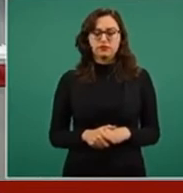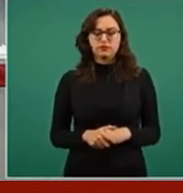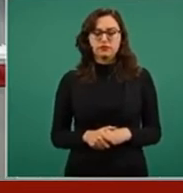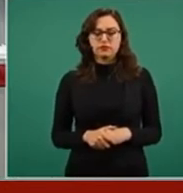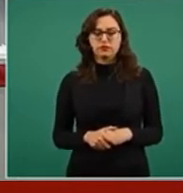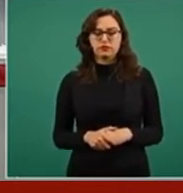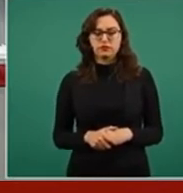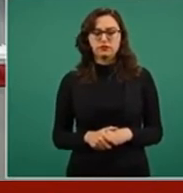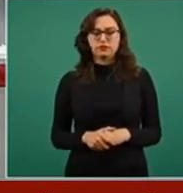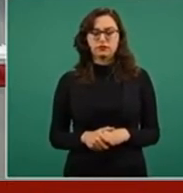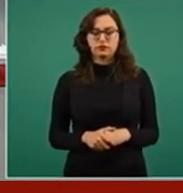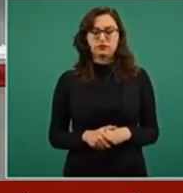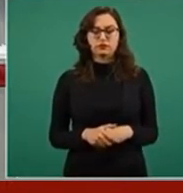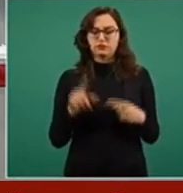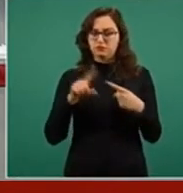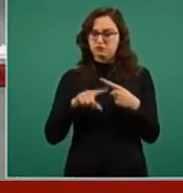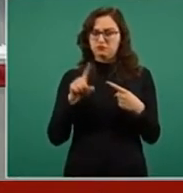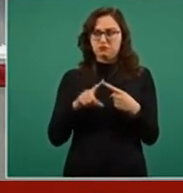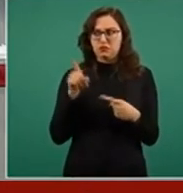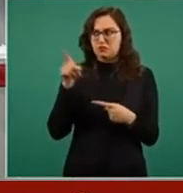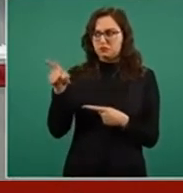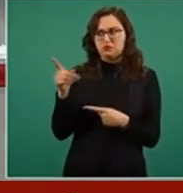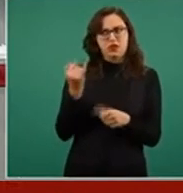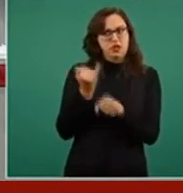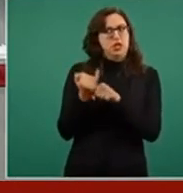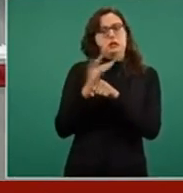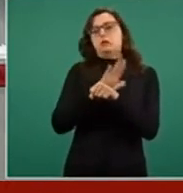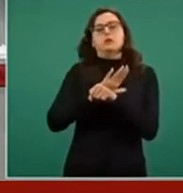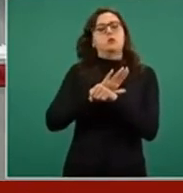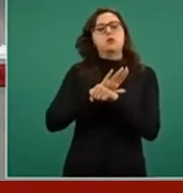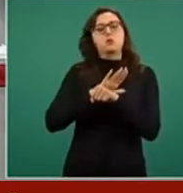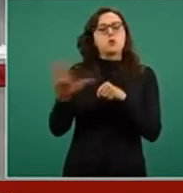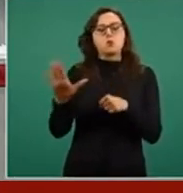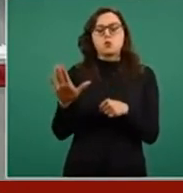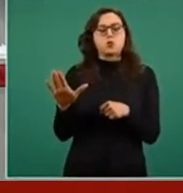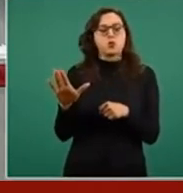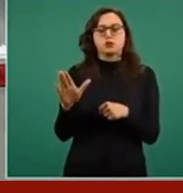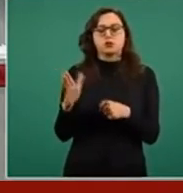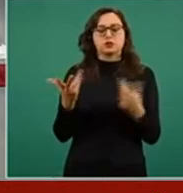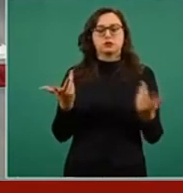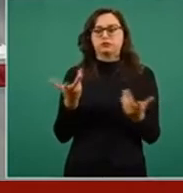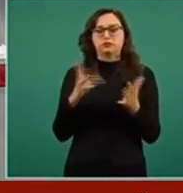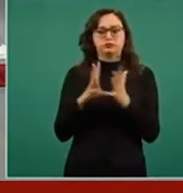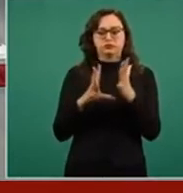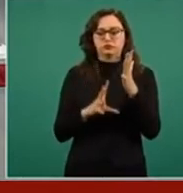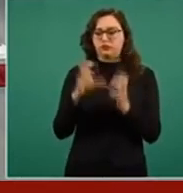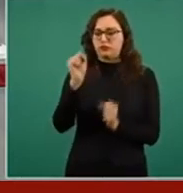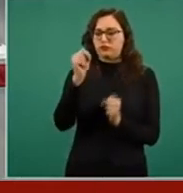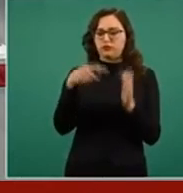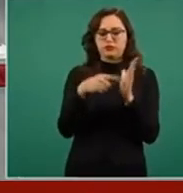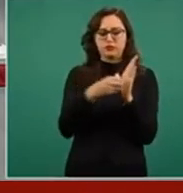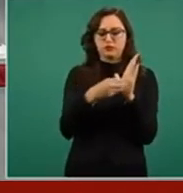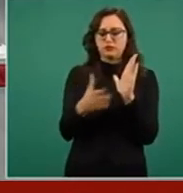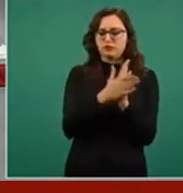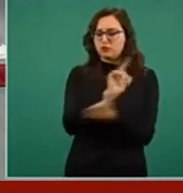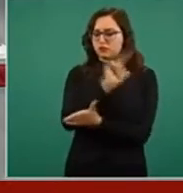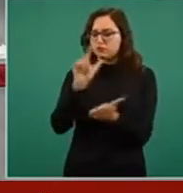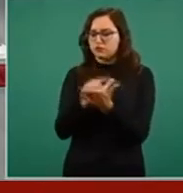Eso no puede prosperar desde el punto de vista constitucional, desde el punto de vista legal.